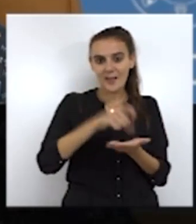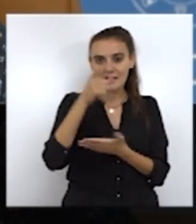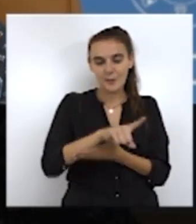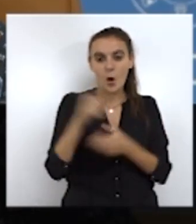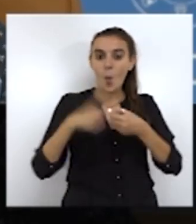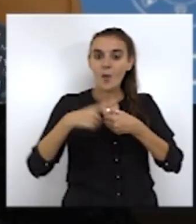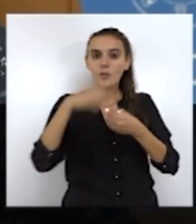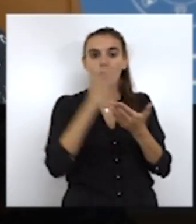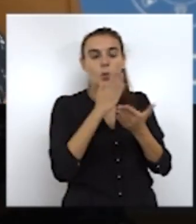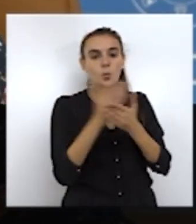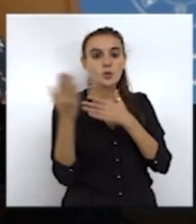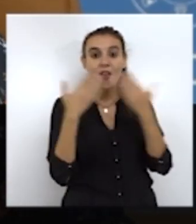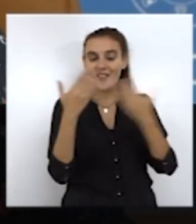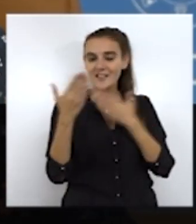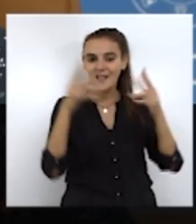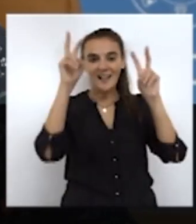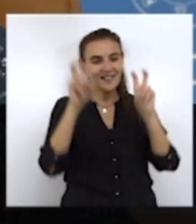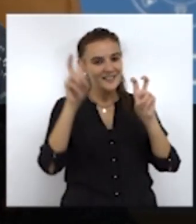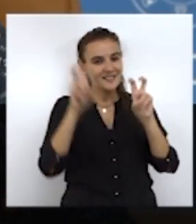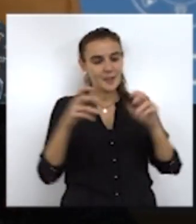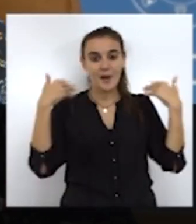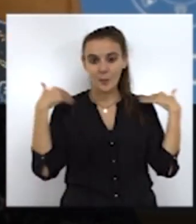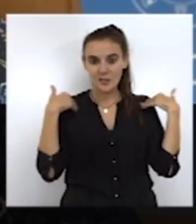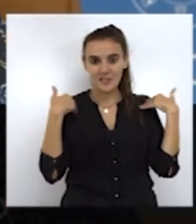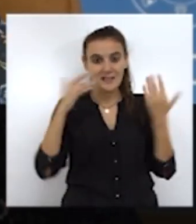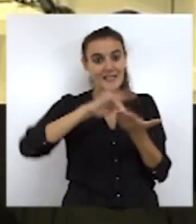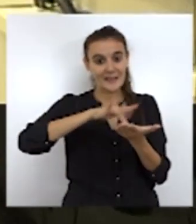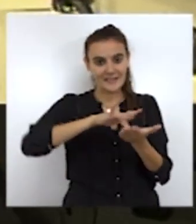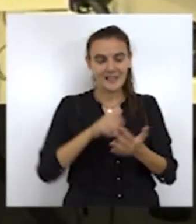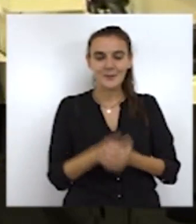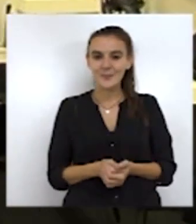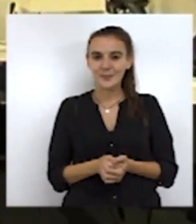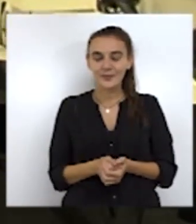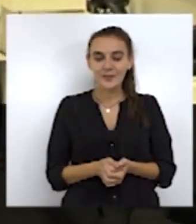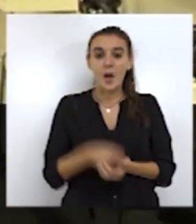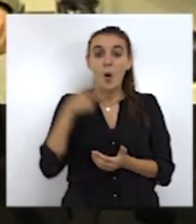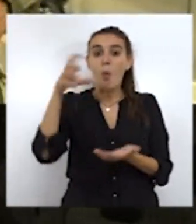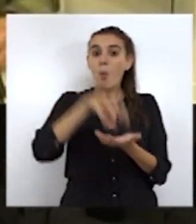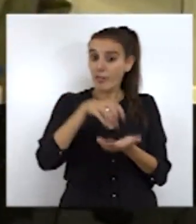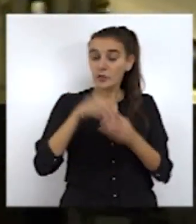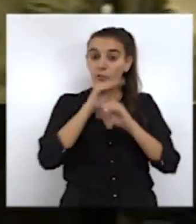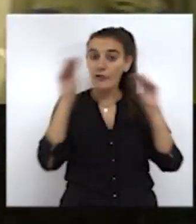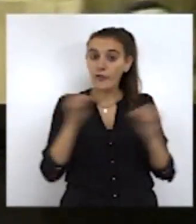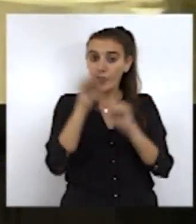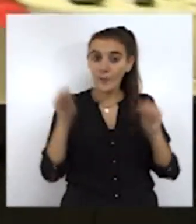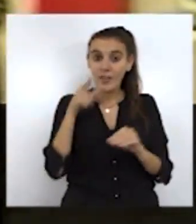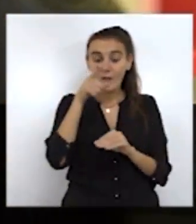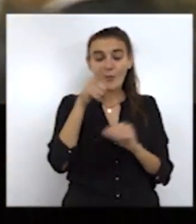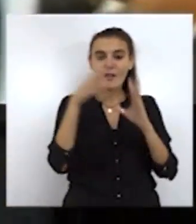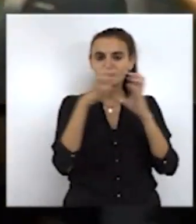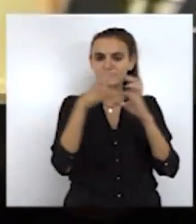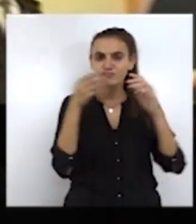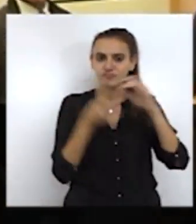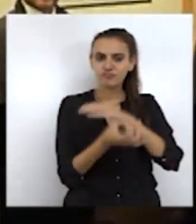con impartición de cursos y charlas relacionadas con las competencias digitales. Constará, por tanto, de un centro de formación que aspira a